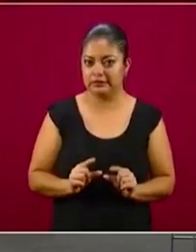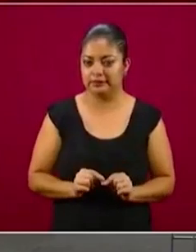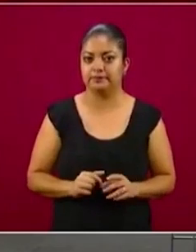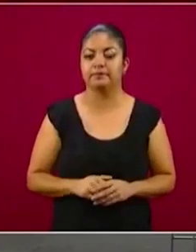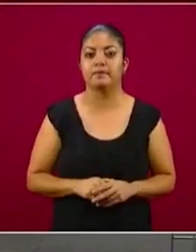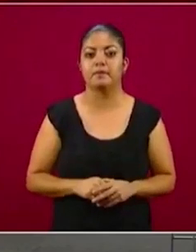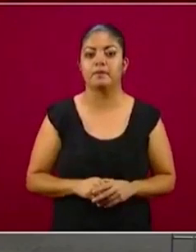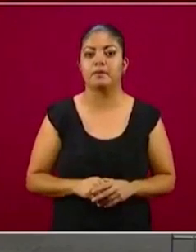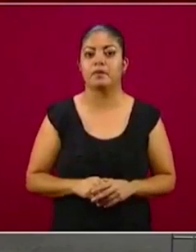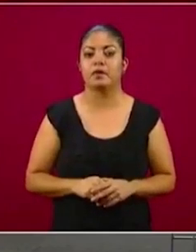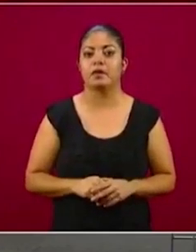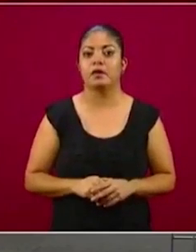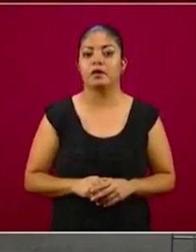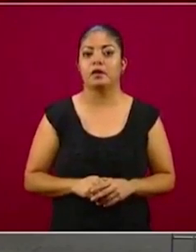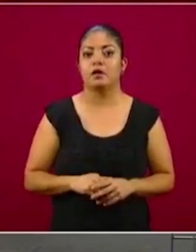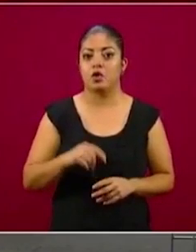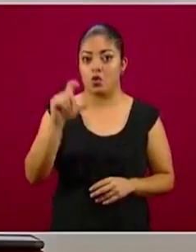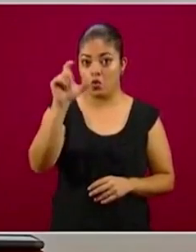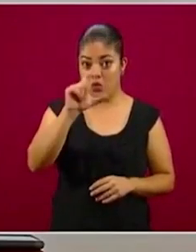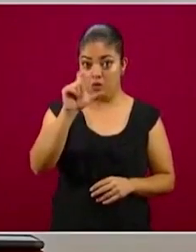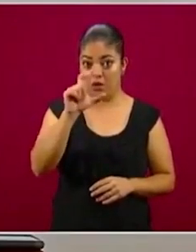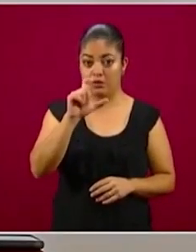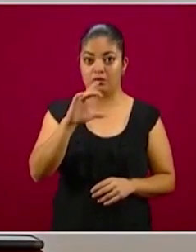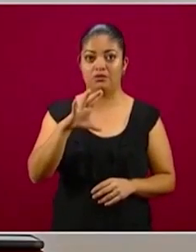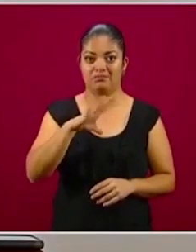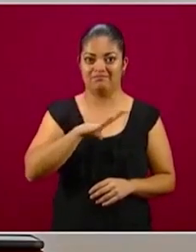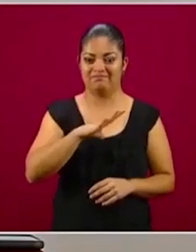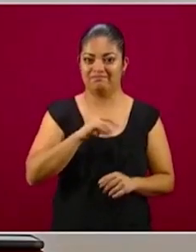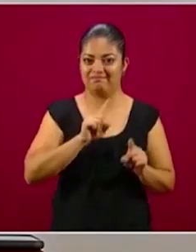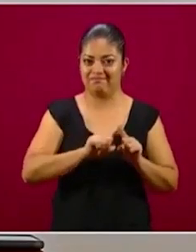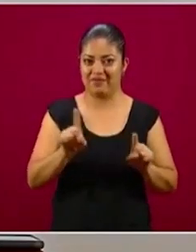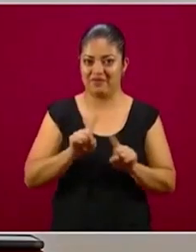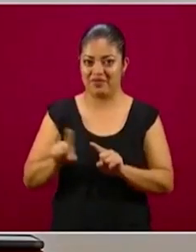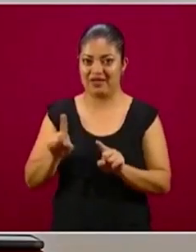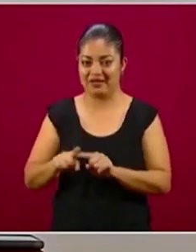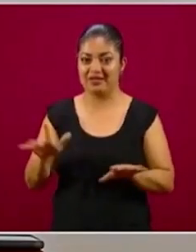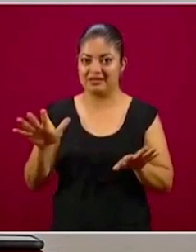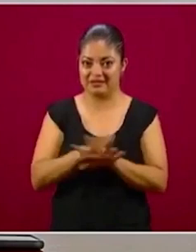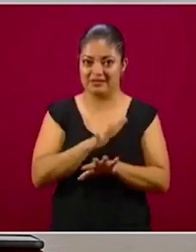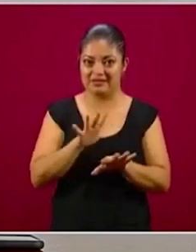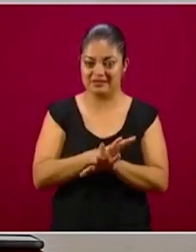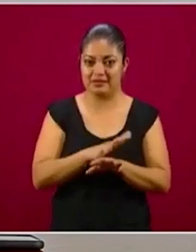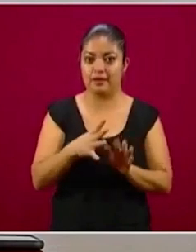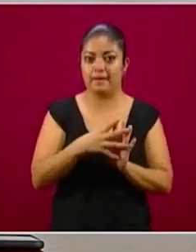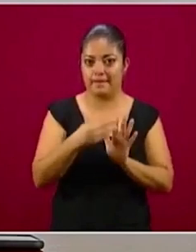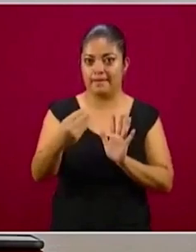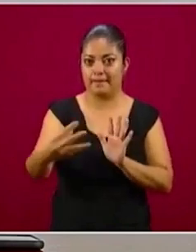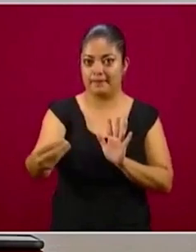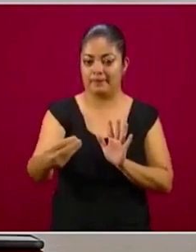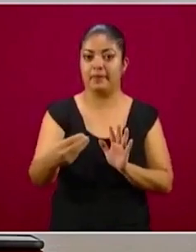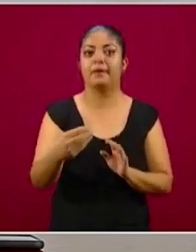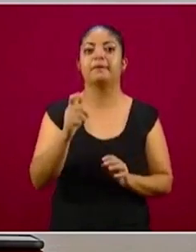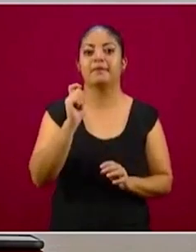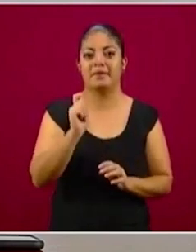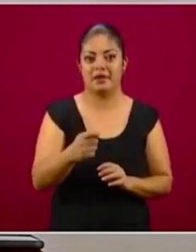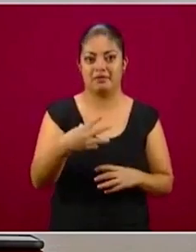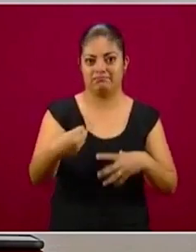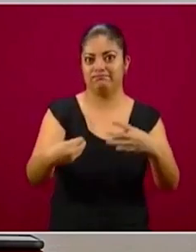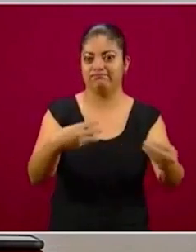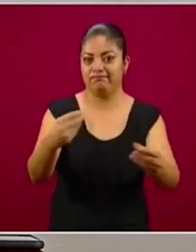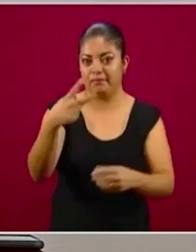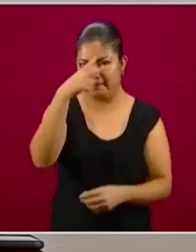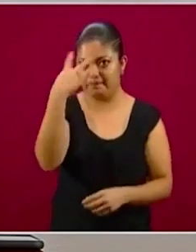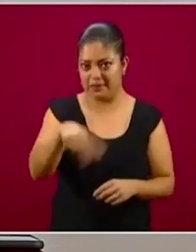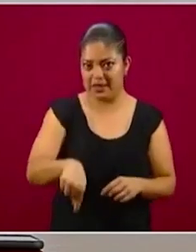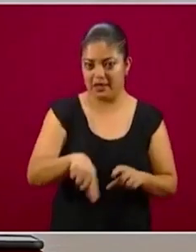Cuando hemos tenido cambios en el proceso durante la pandemia en México, cambios